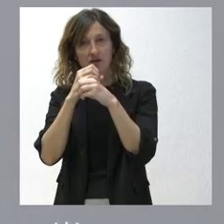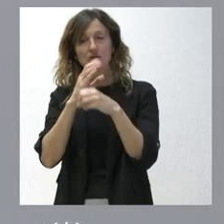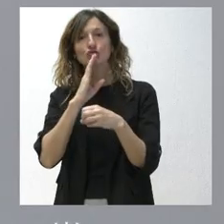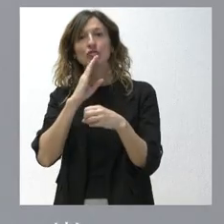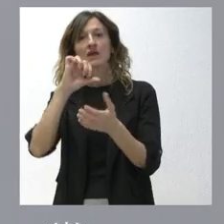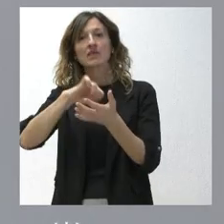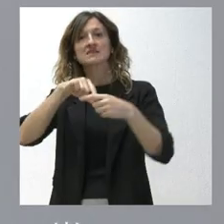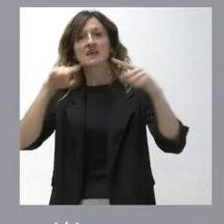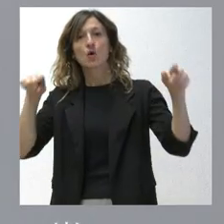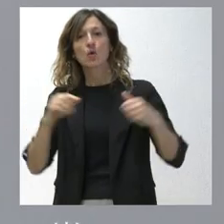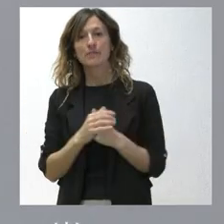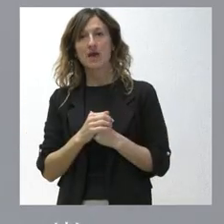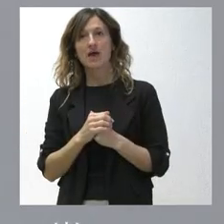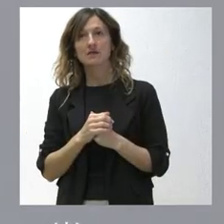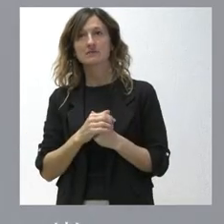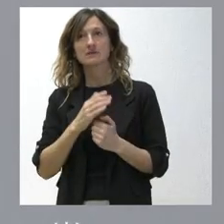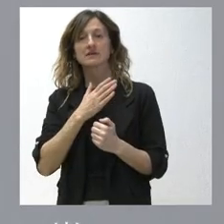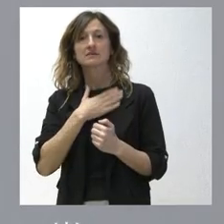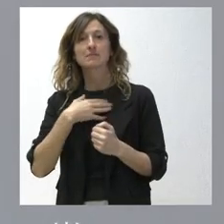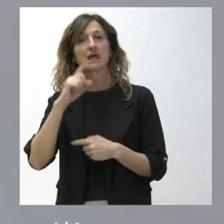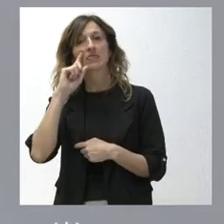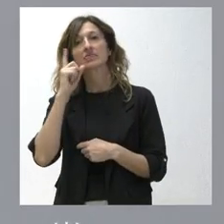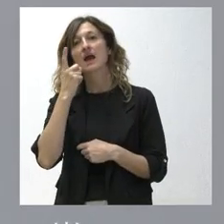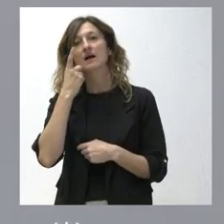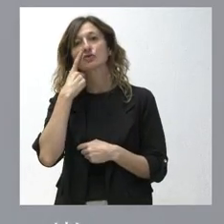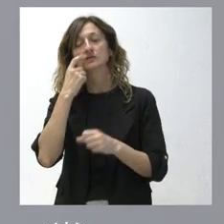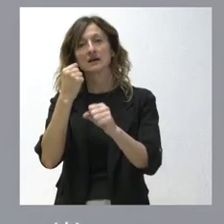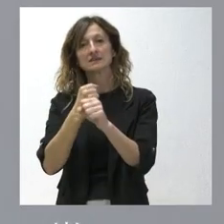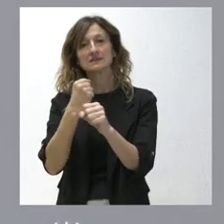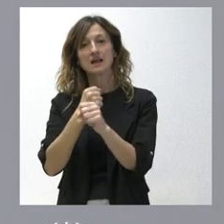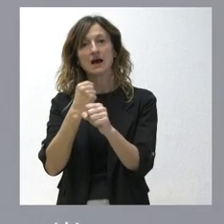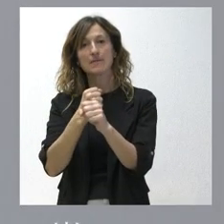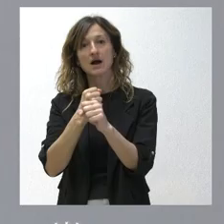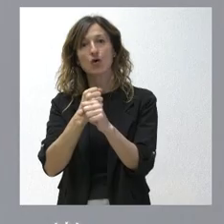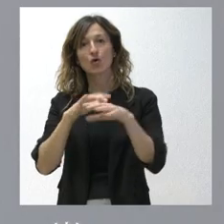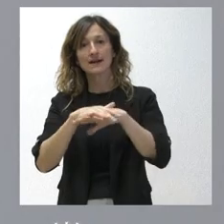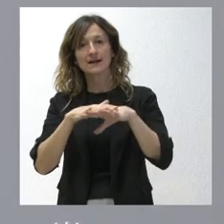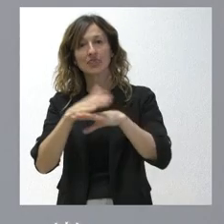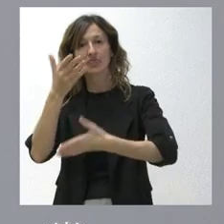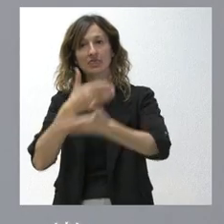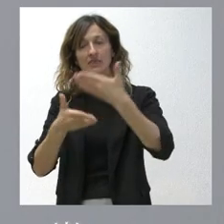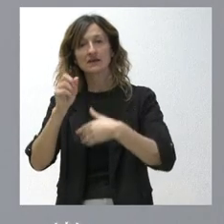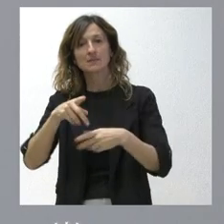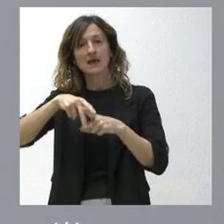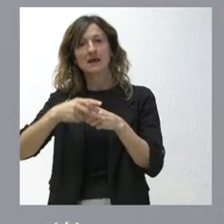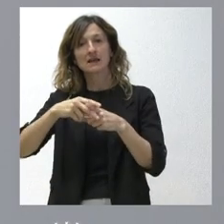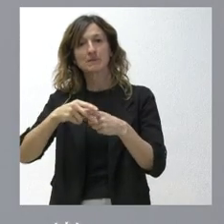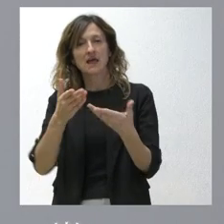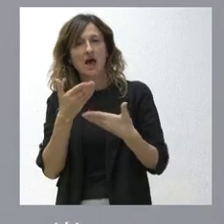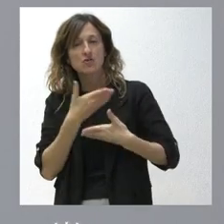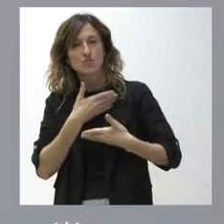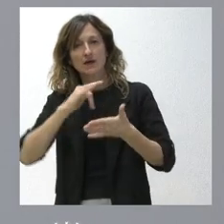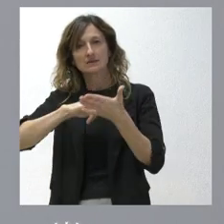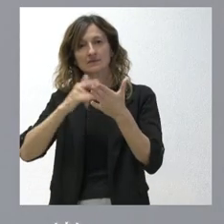Segovia. Va a permitir mejorar el diagnóstico mediante el trabajo colaborativo en red y el uso de herramientas de ayuda basadas en